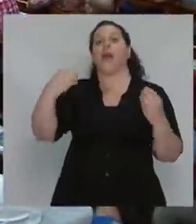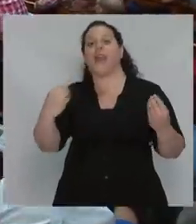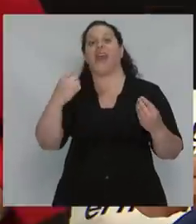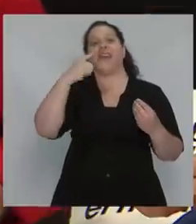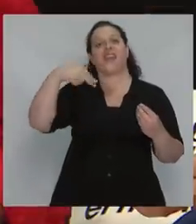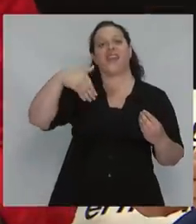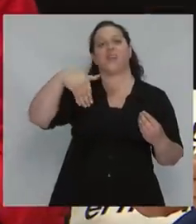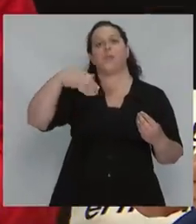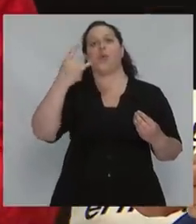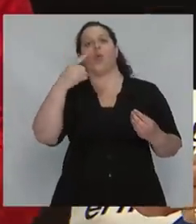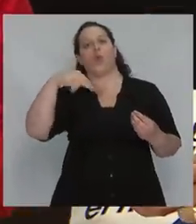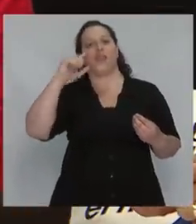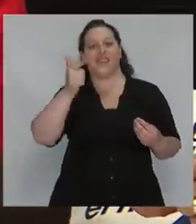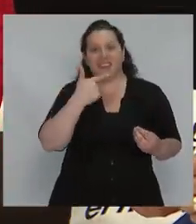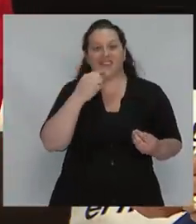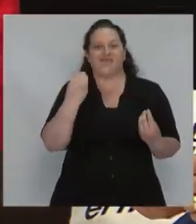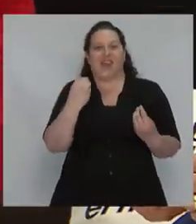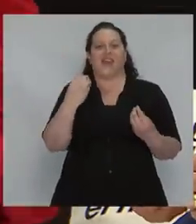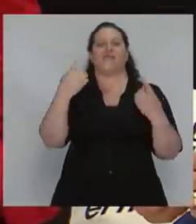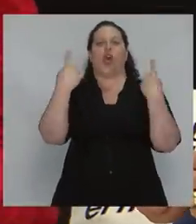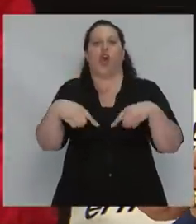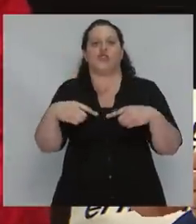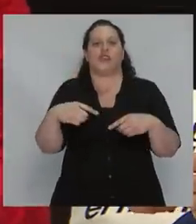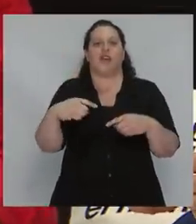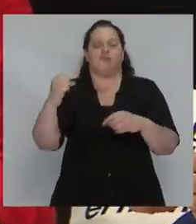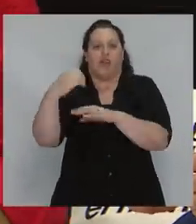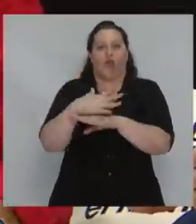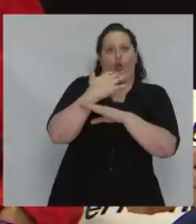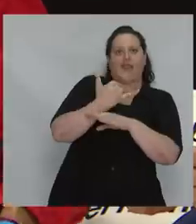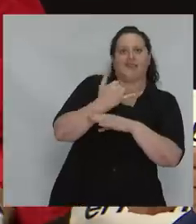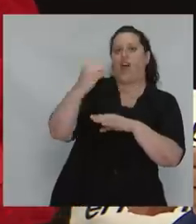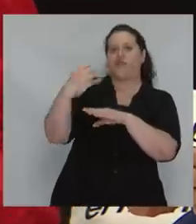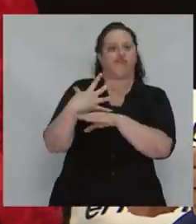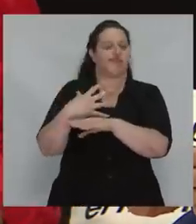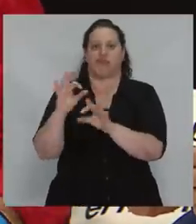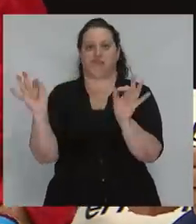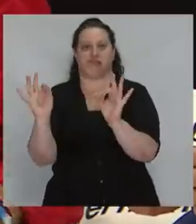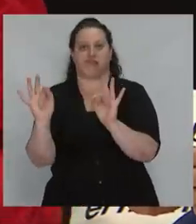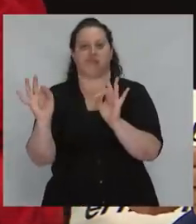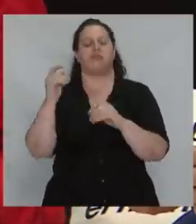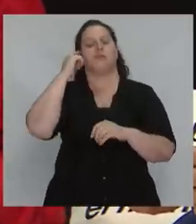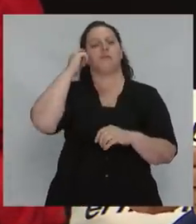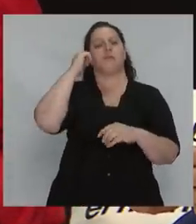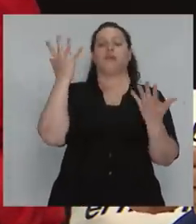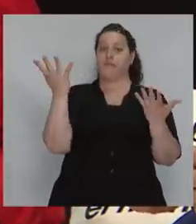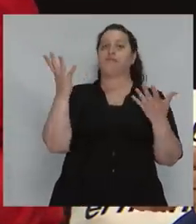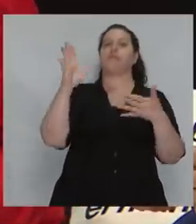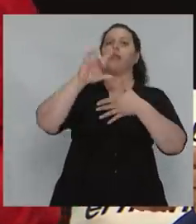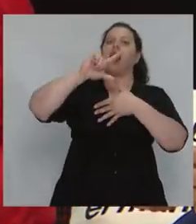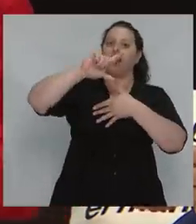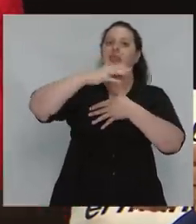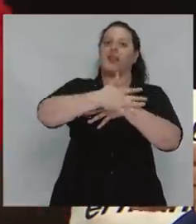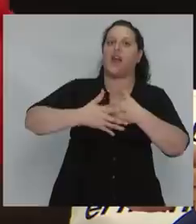es lo que te afecta. Si hay algo que me emociona en América Latina es ver la solidaridad entre los pobres.